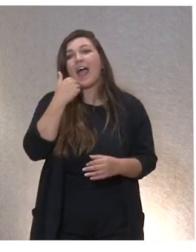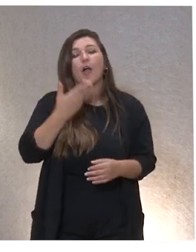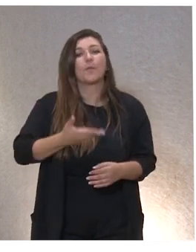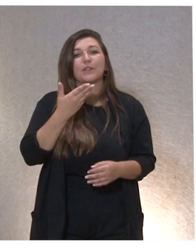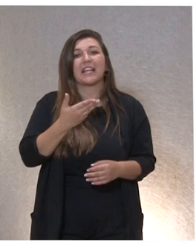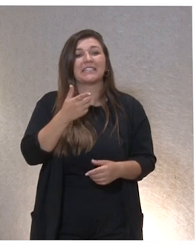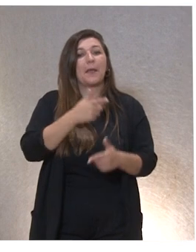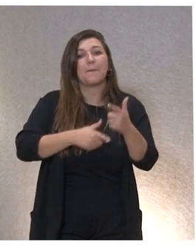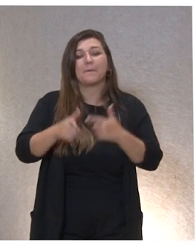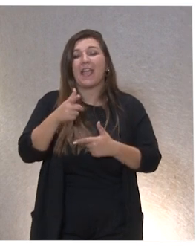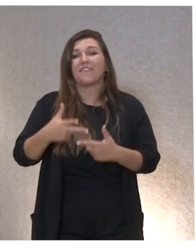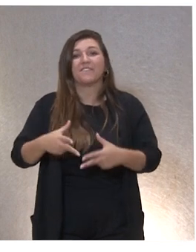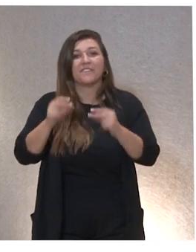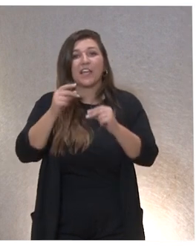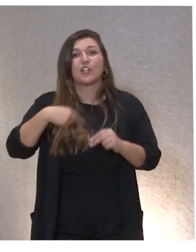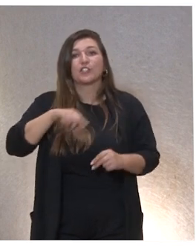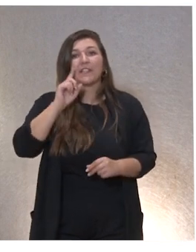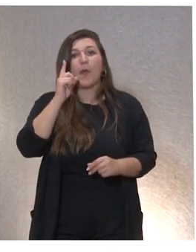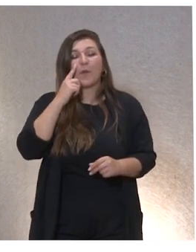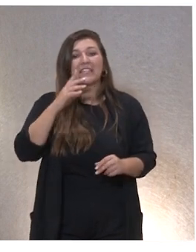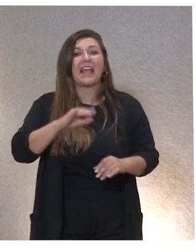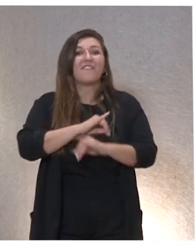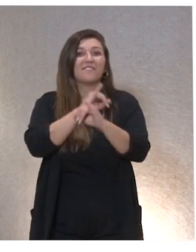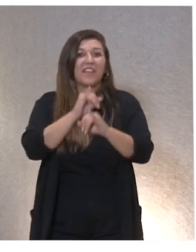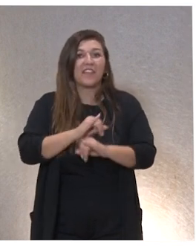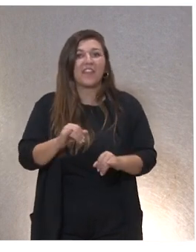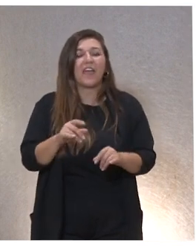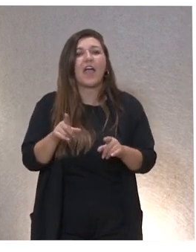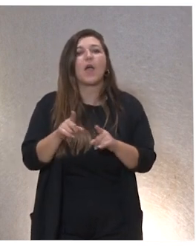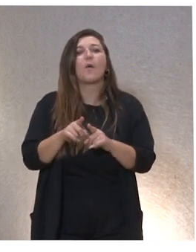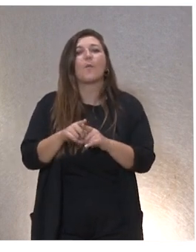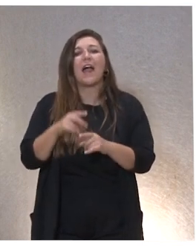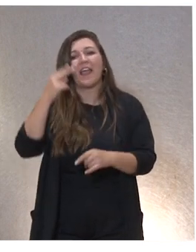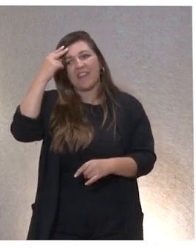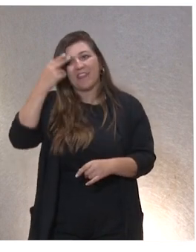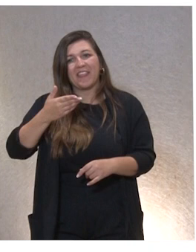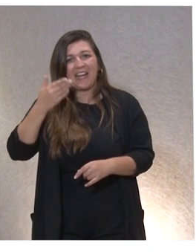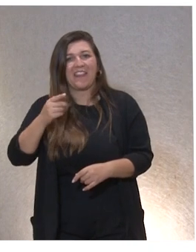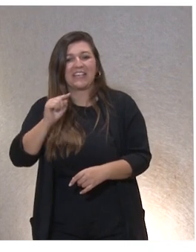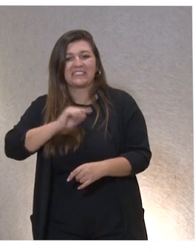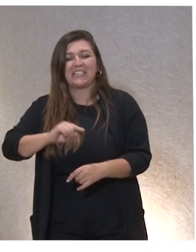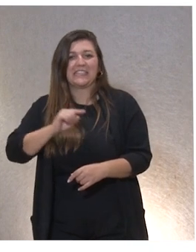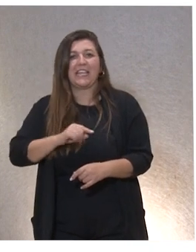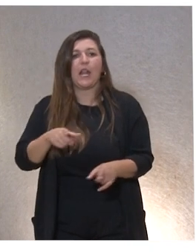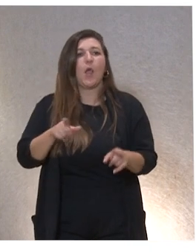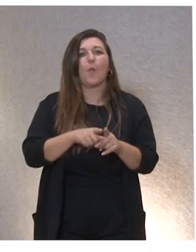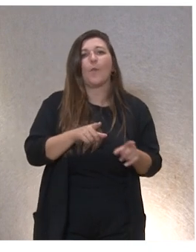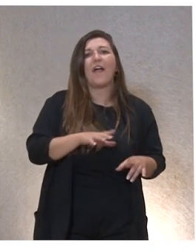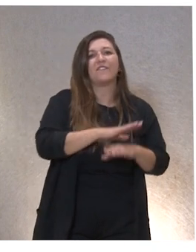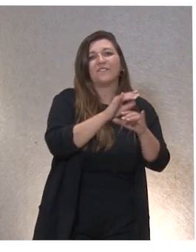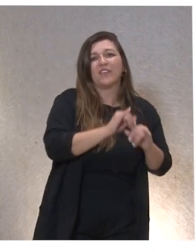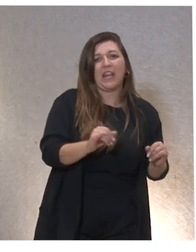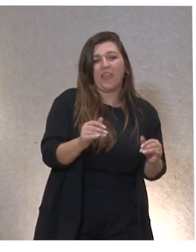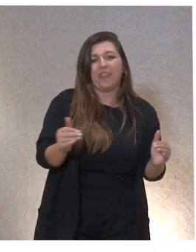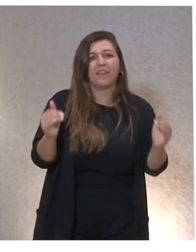al final de este viaje nos damos cuenta de que igual la felicidad, sentir dignidad no es algo tan diferente, ¿no? Y que nosotros también, cuando tenemos una conciencia